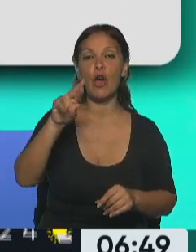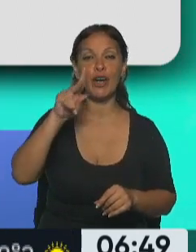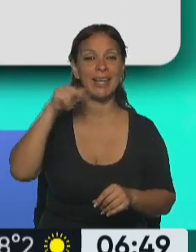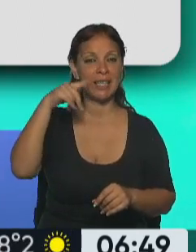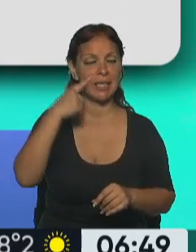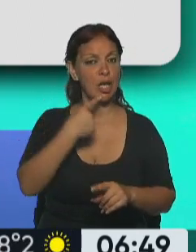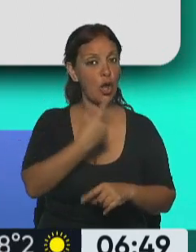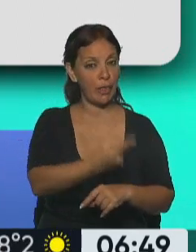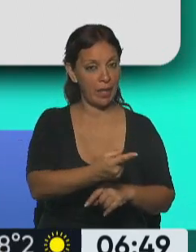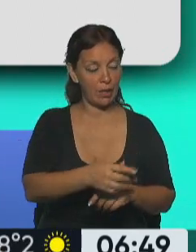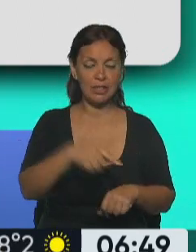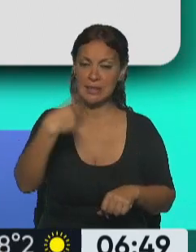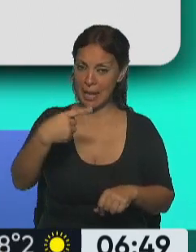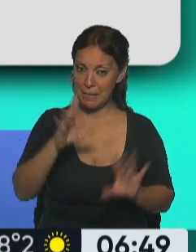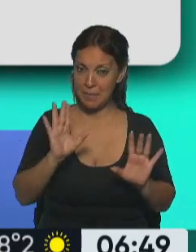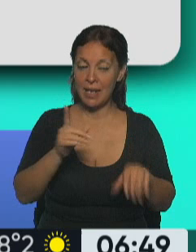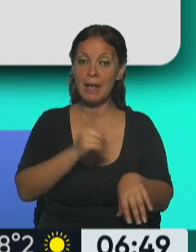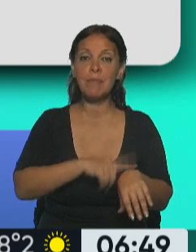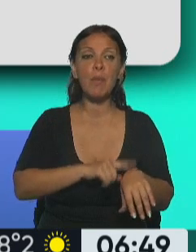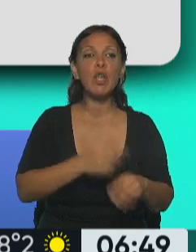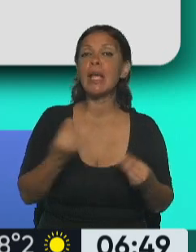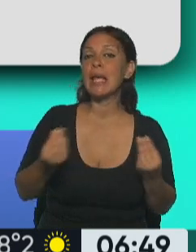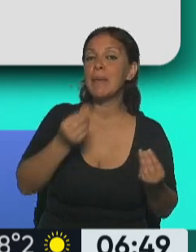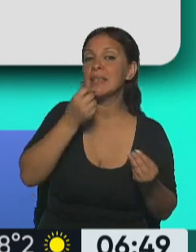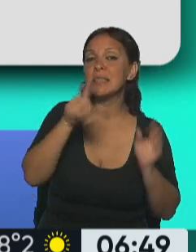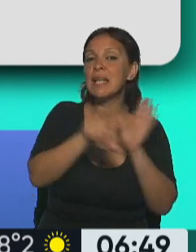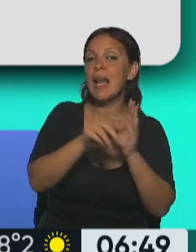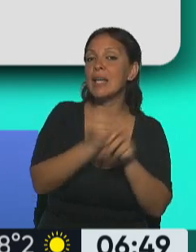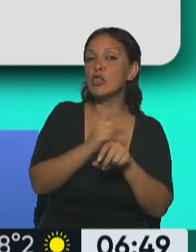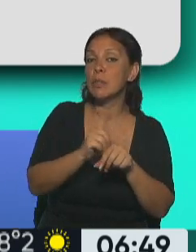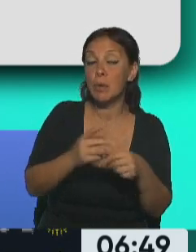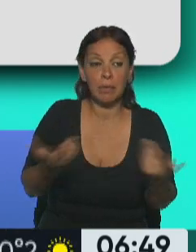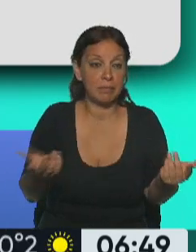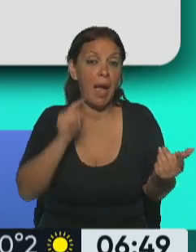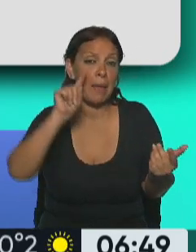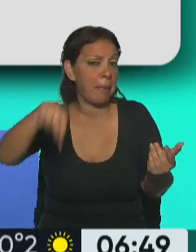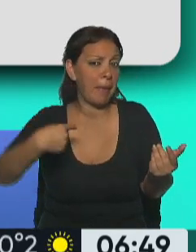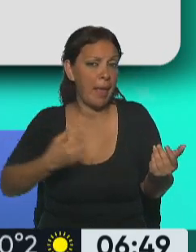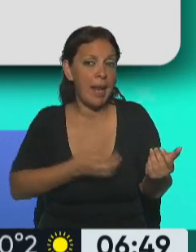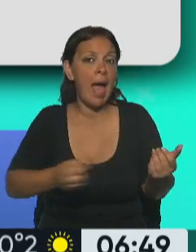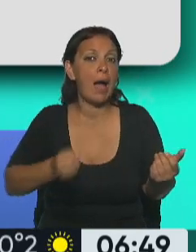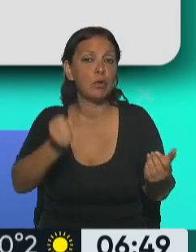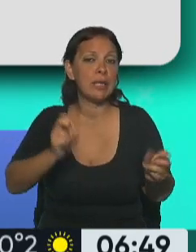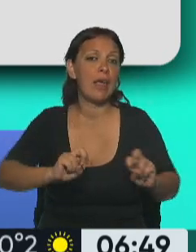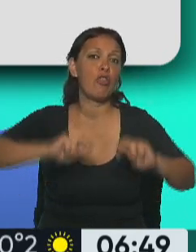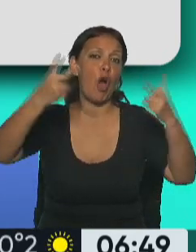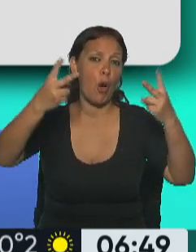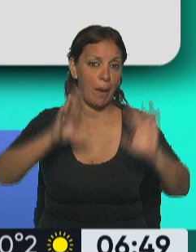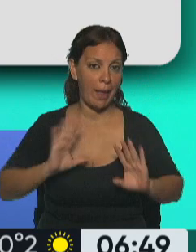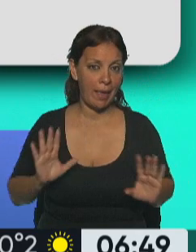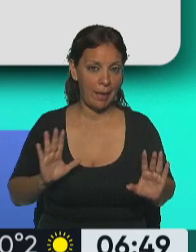ocasión cuando se le pregunta si no se vota la ley ómnibus, ¿qué va a pasar? Bueno, va a ser peor el ajuste y se van a revisar